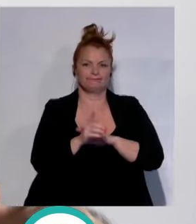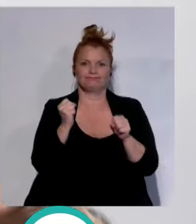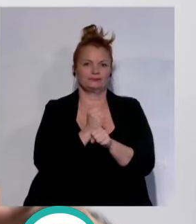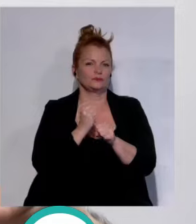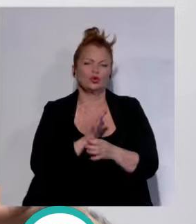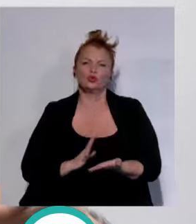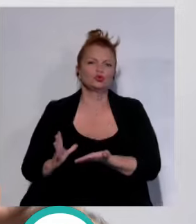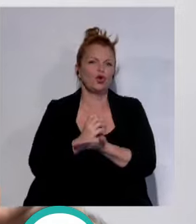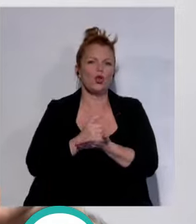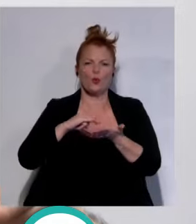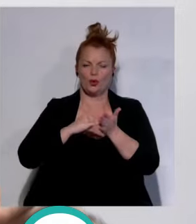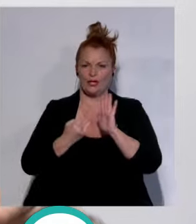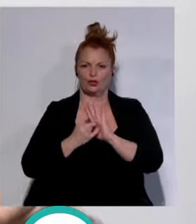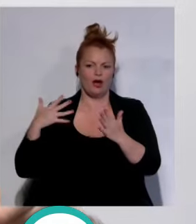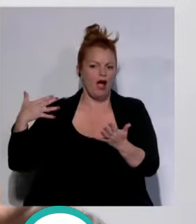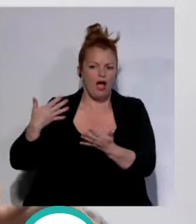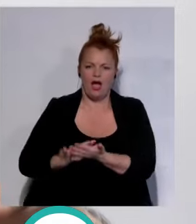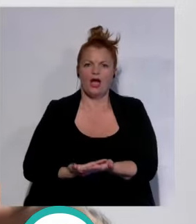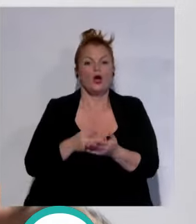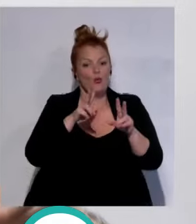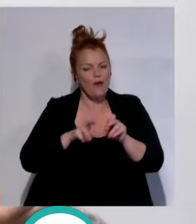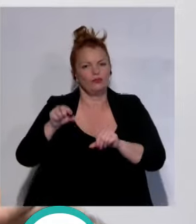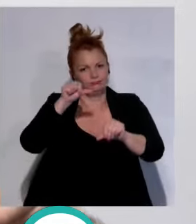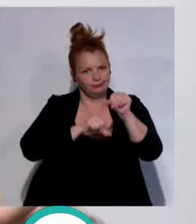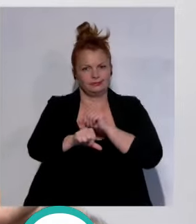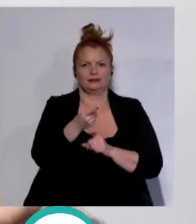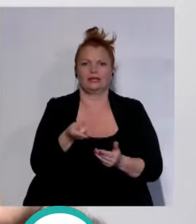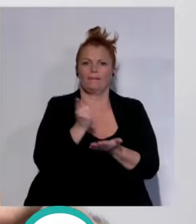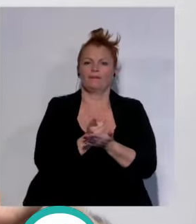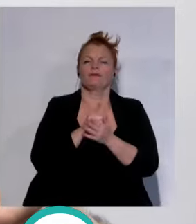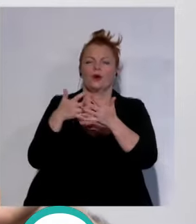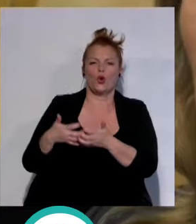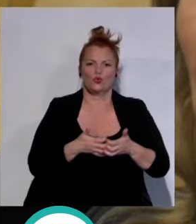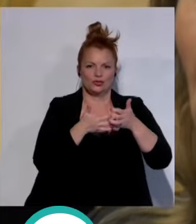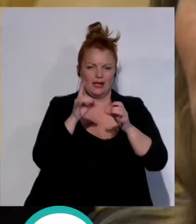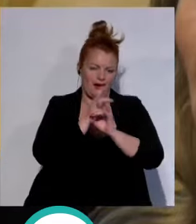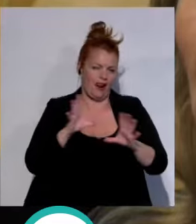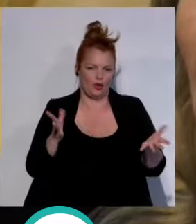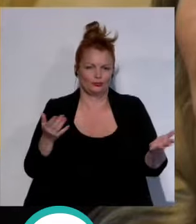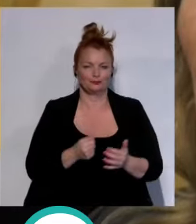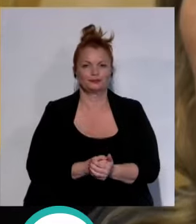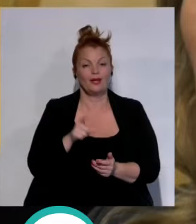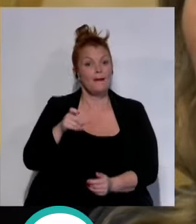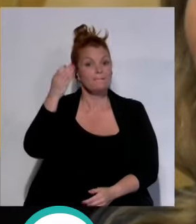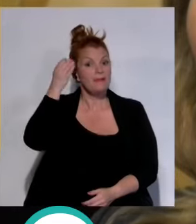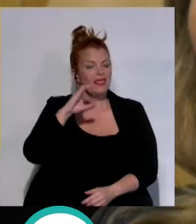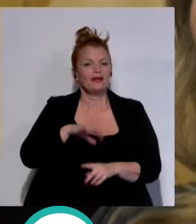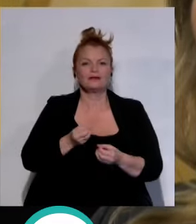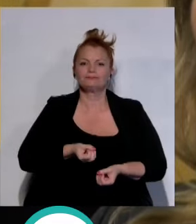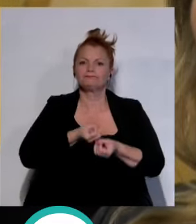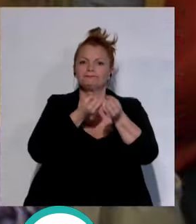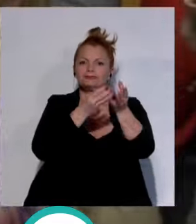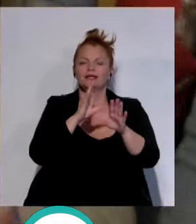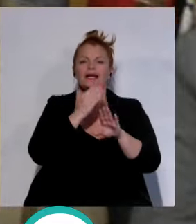en todos los proyectos que ya se venían haciendo y en todos los nuevos que por supuesto lucharemos por ello. Colombo ha tenido también palabras para el